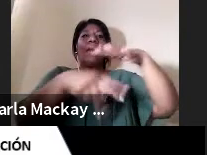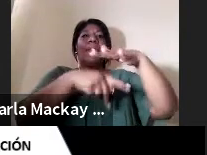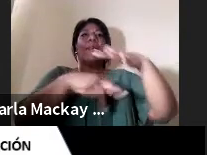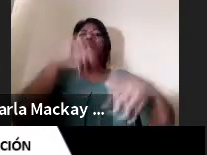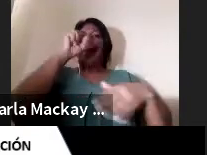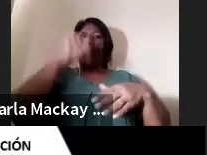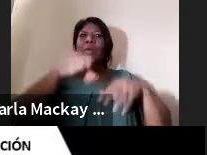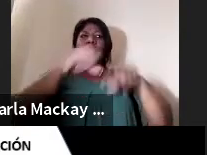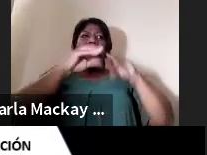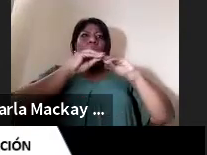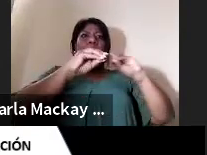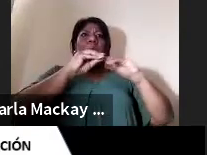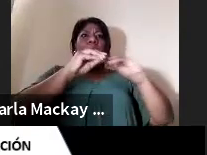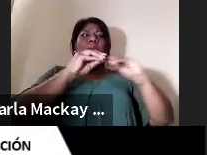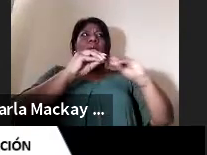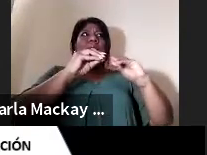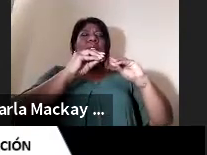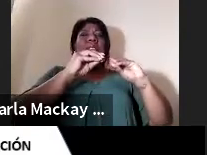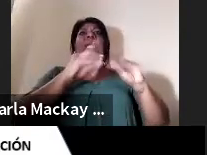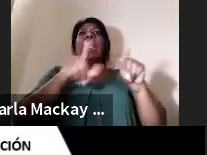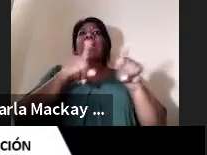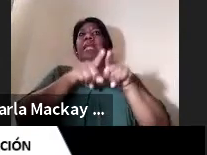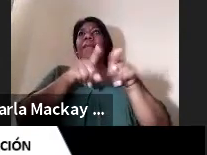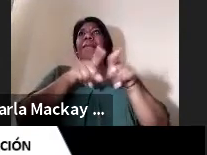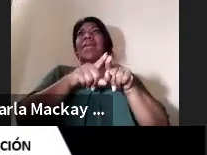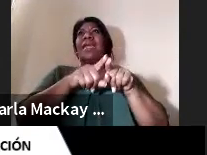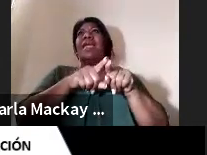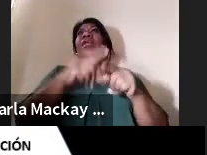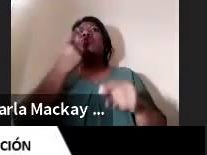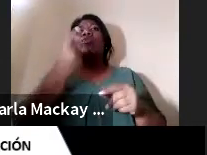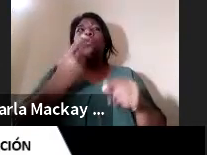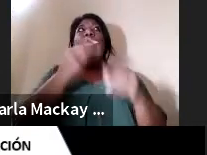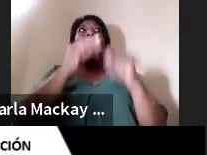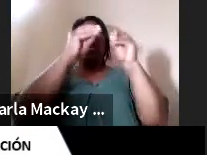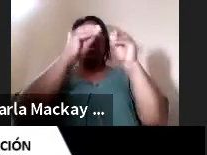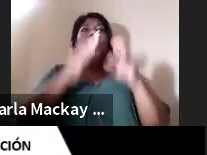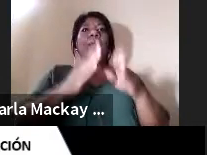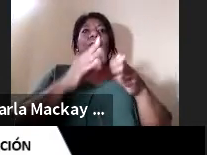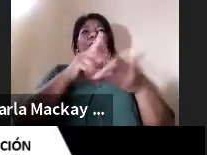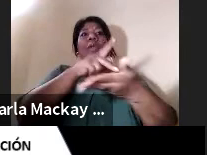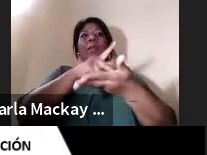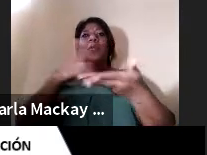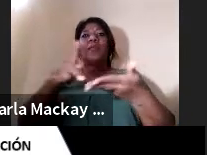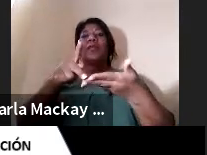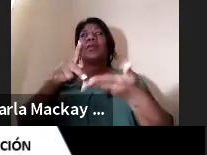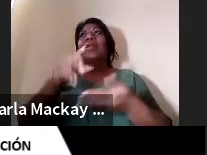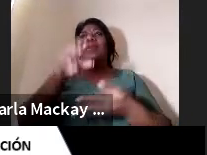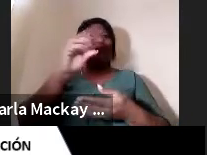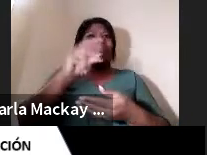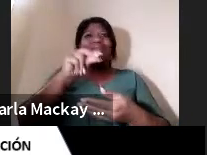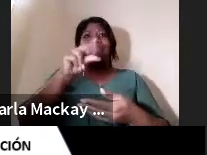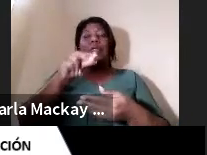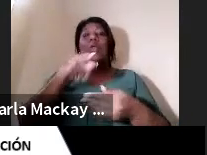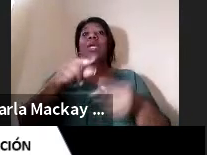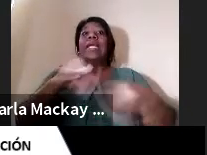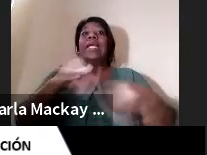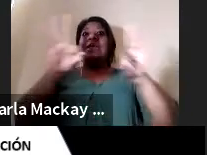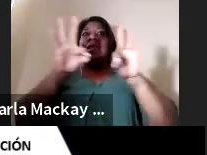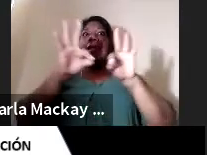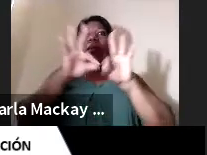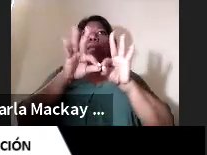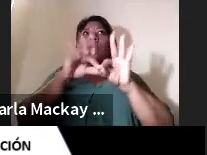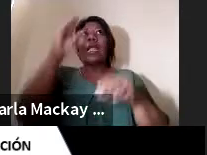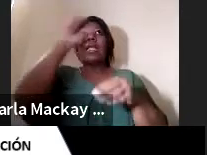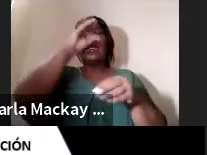educación no formal e informal, que también pueden ver la investigación como una base para el desarrollo